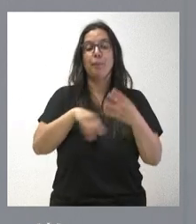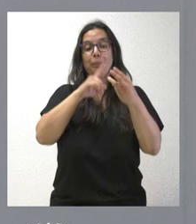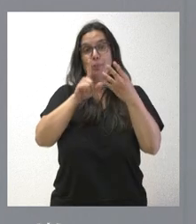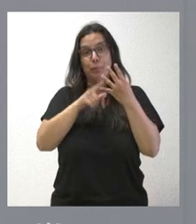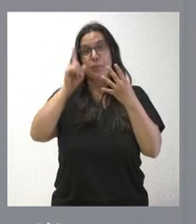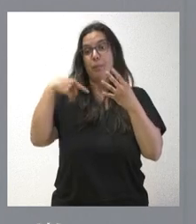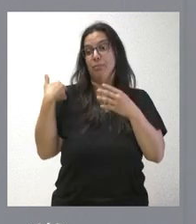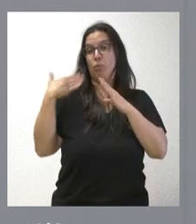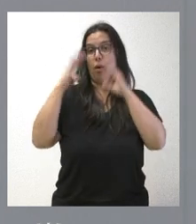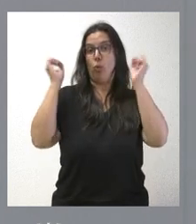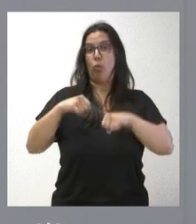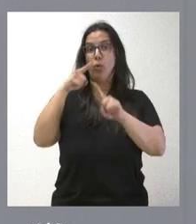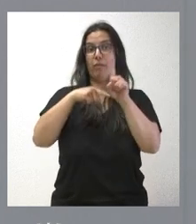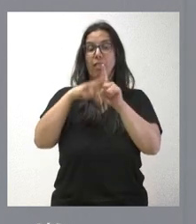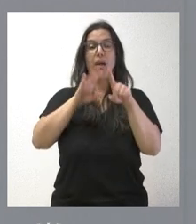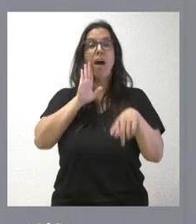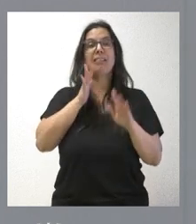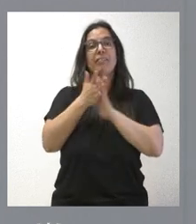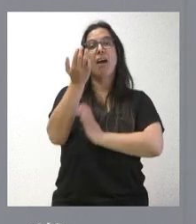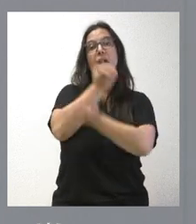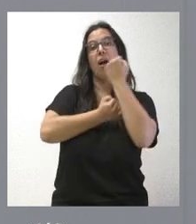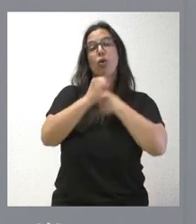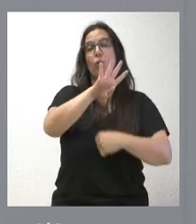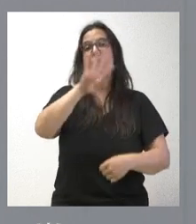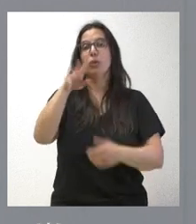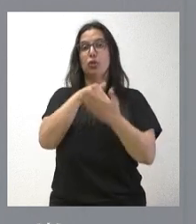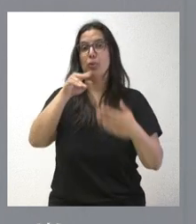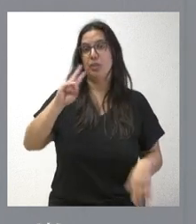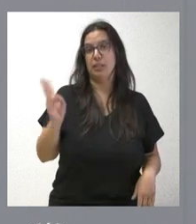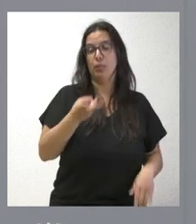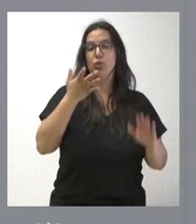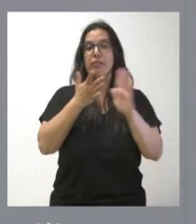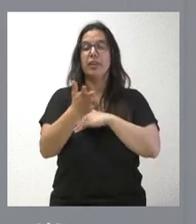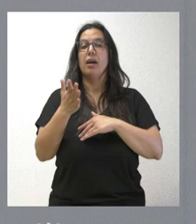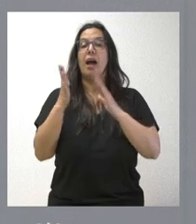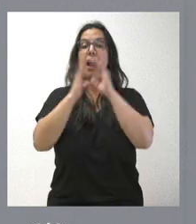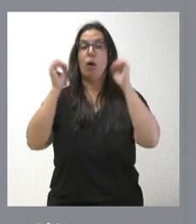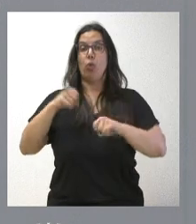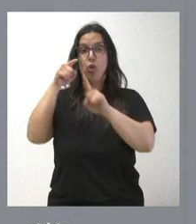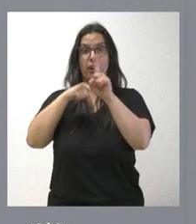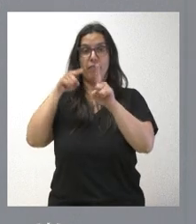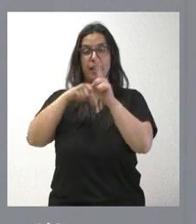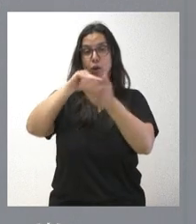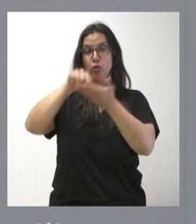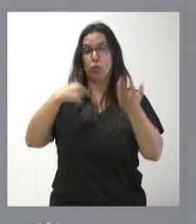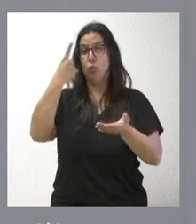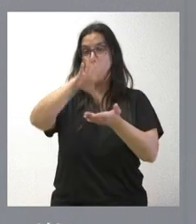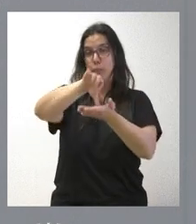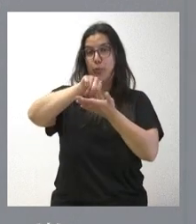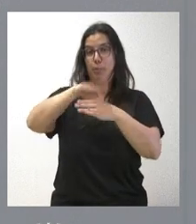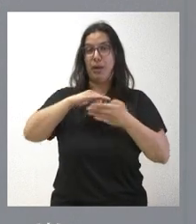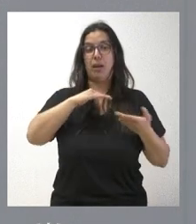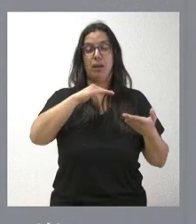que les he comentado hoy, que supone un ahorro de 44 millones de euros. Por tanto, entre el acuerdo marco con un único contrato para todo el